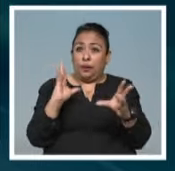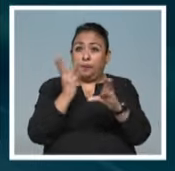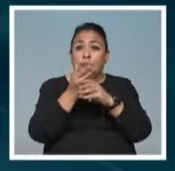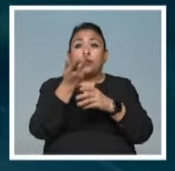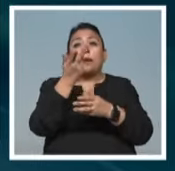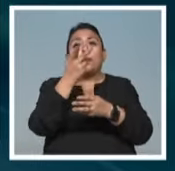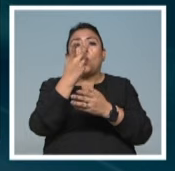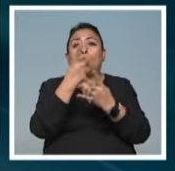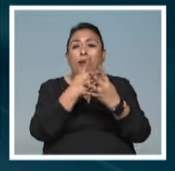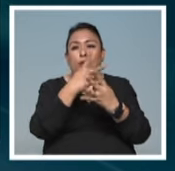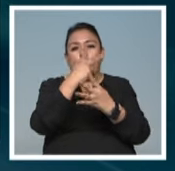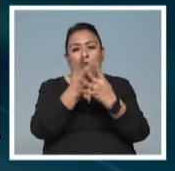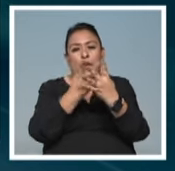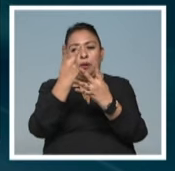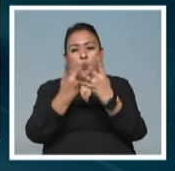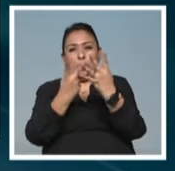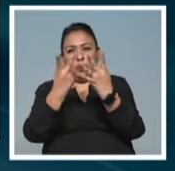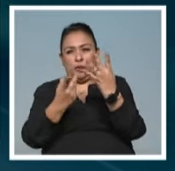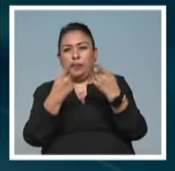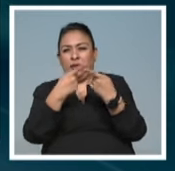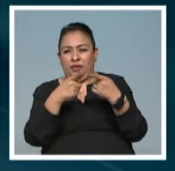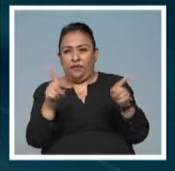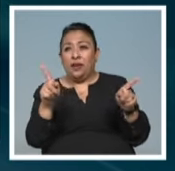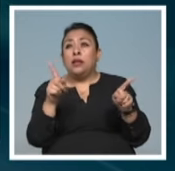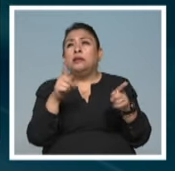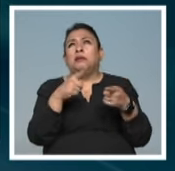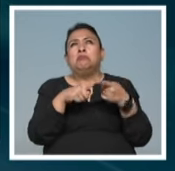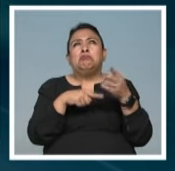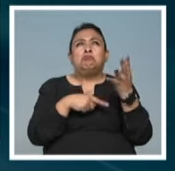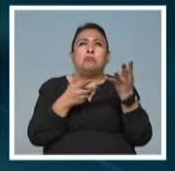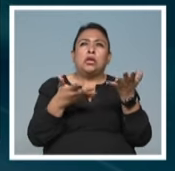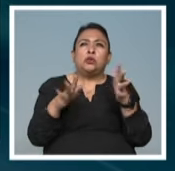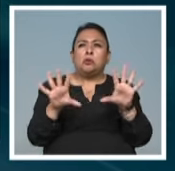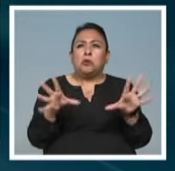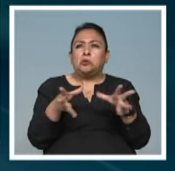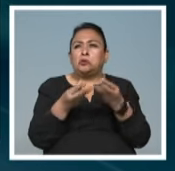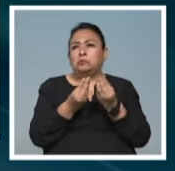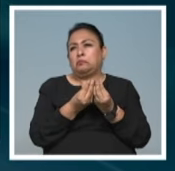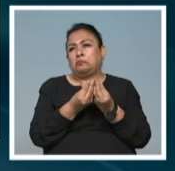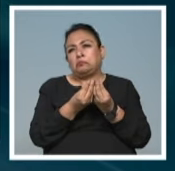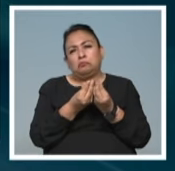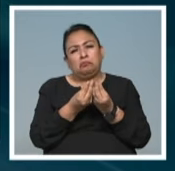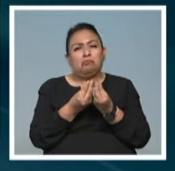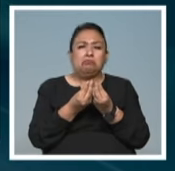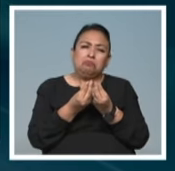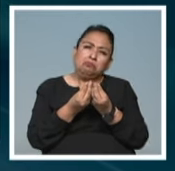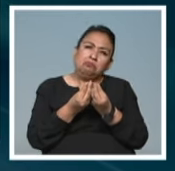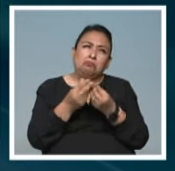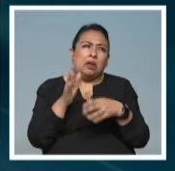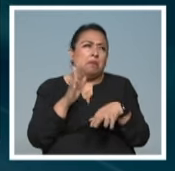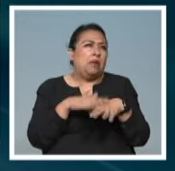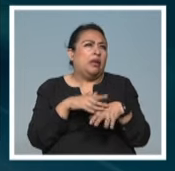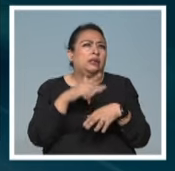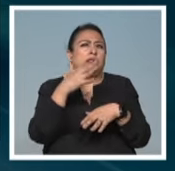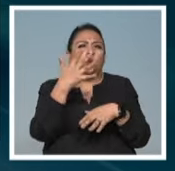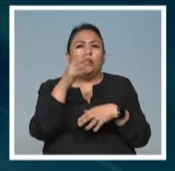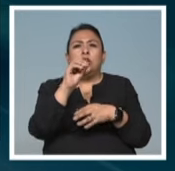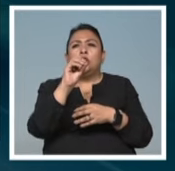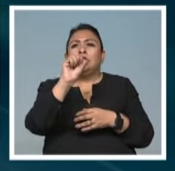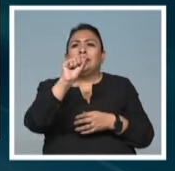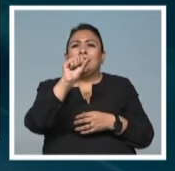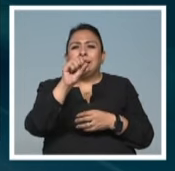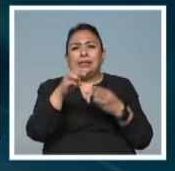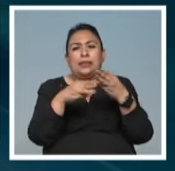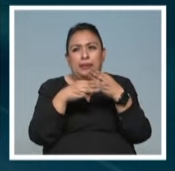programaciones distintas. Yo creo que son aproximadamente unos más de 50 o 60